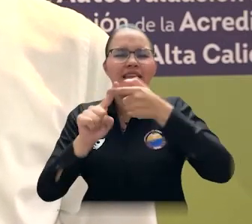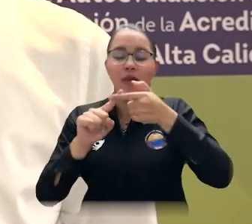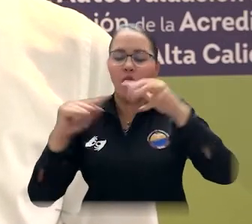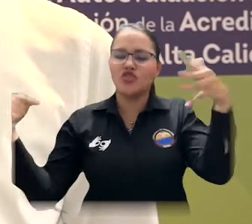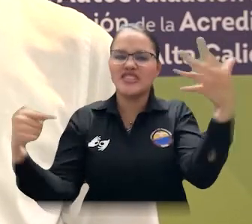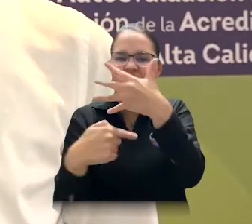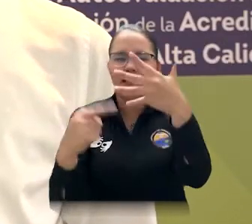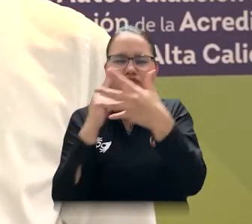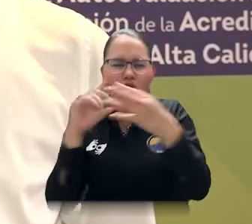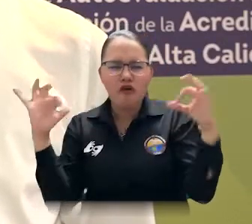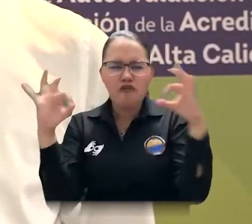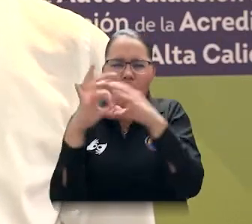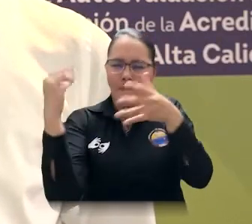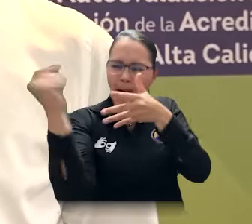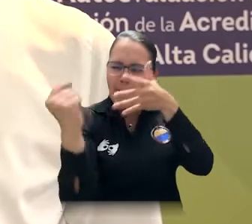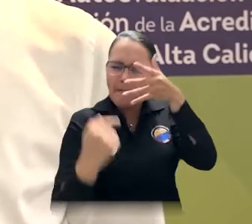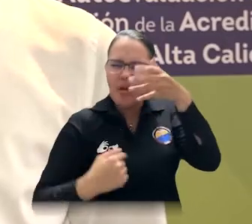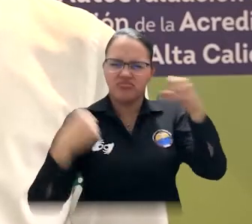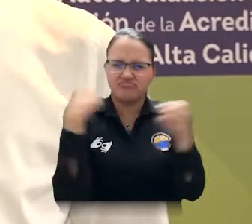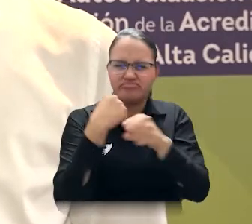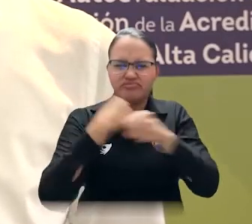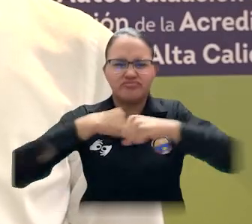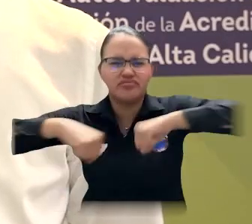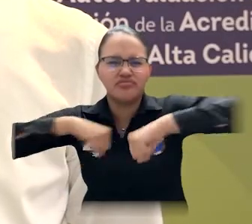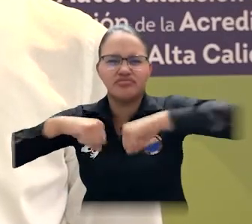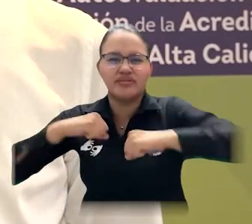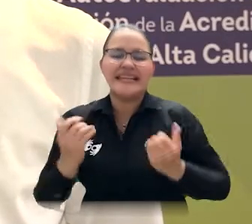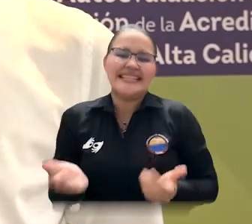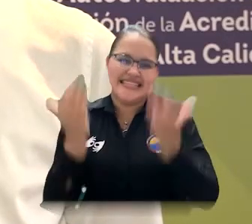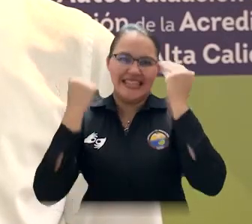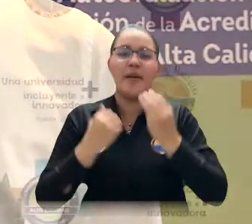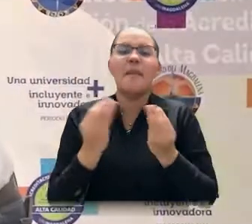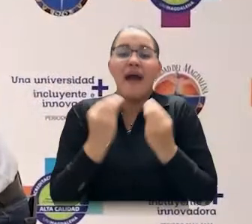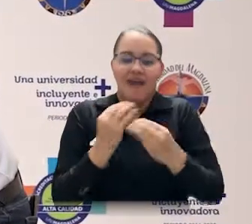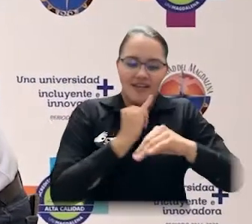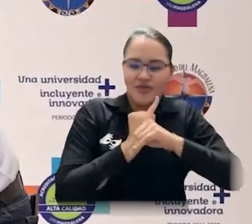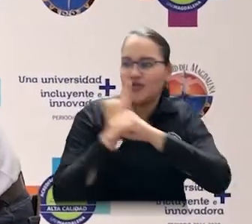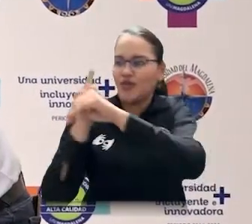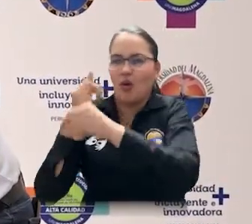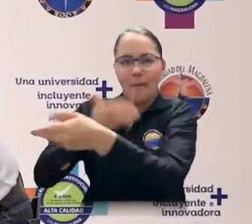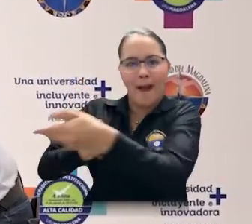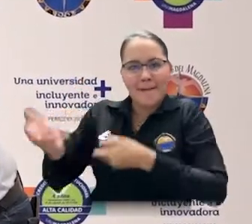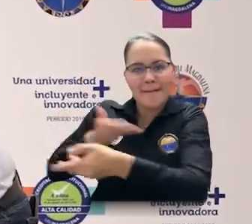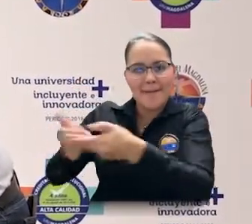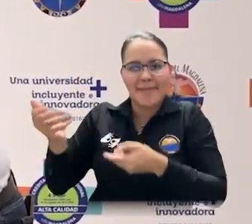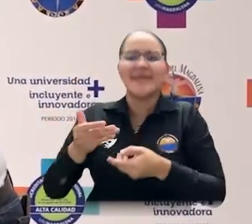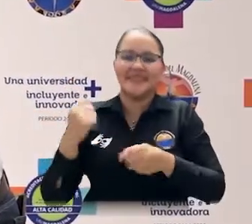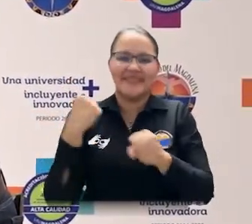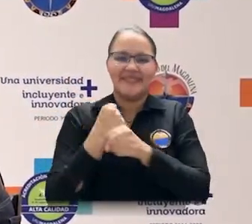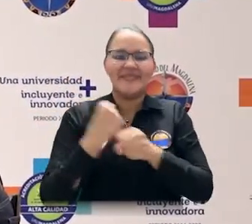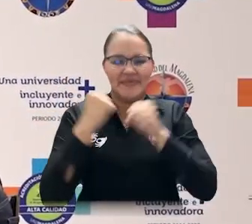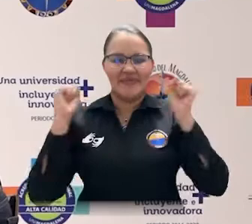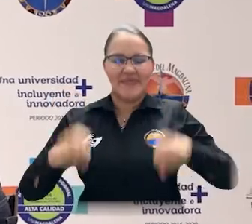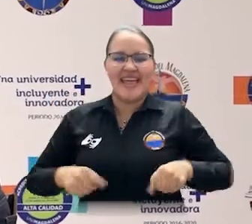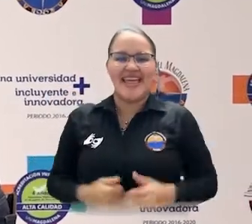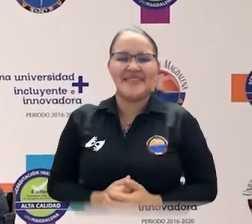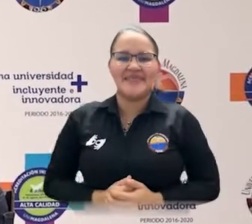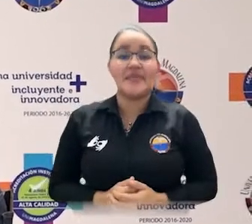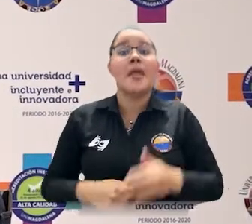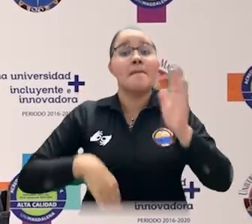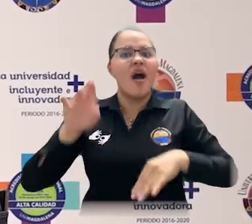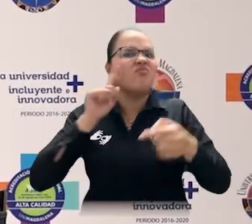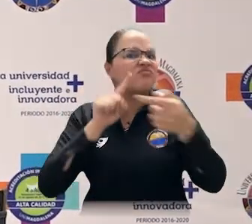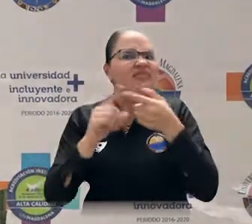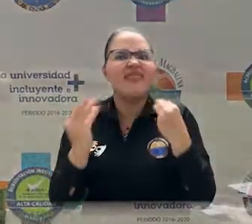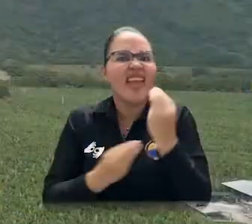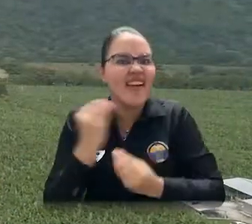esperamos que permitan la cooperación interinstitucional. Esta alianza tiene como objetivo promover la transferencia